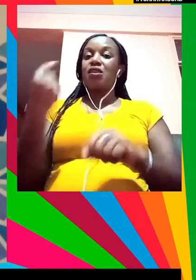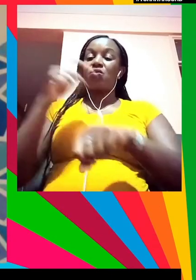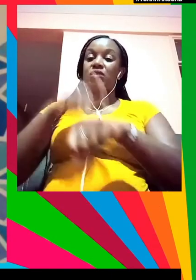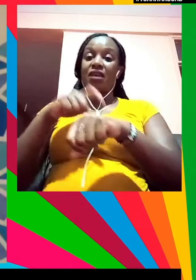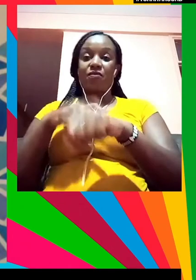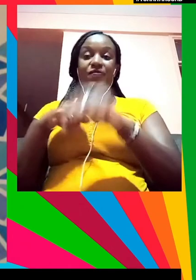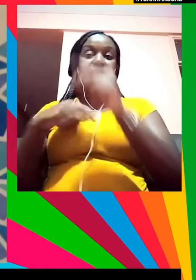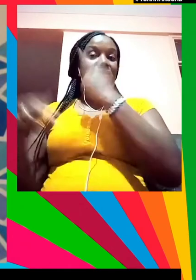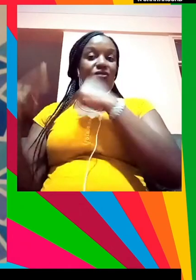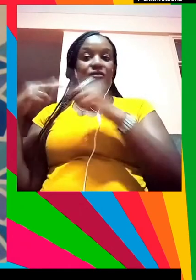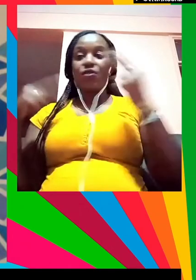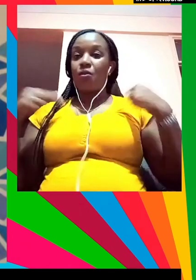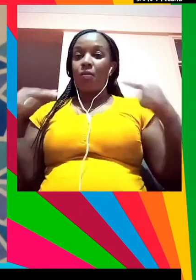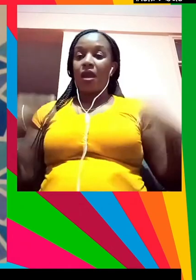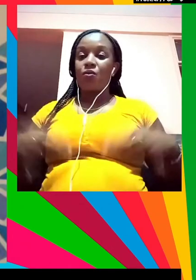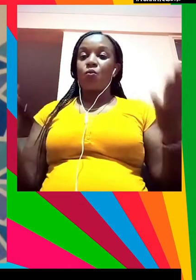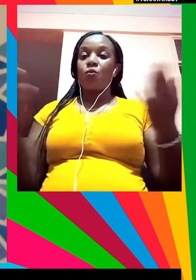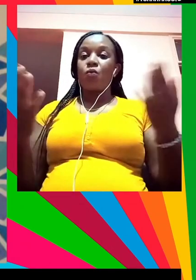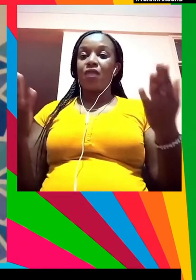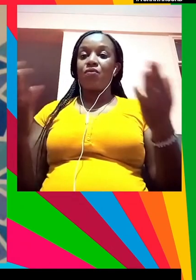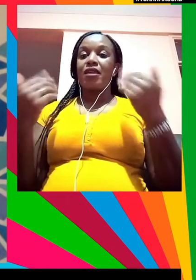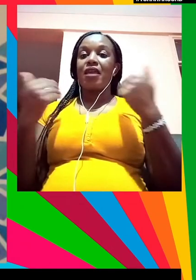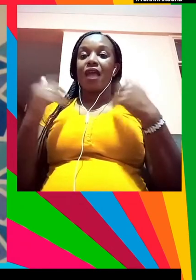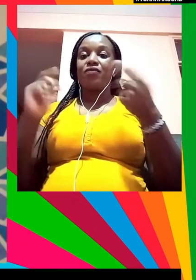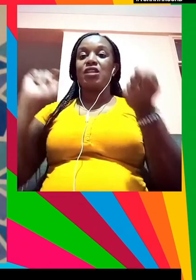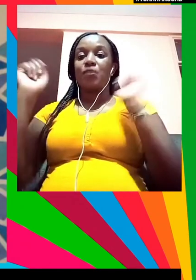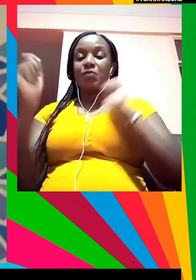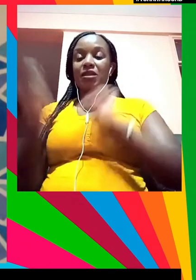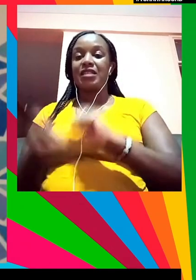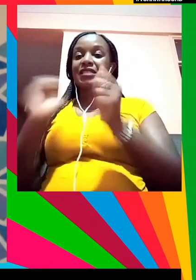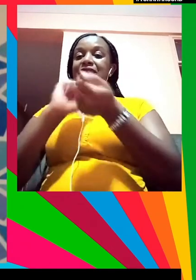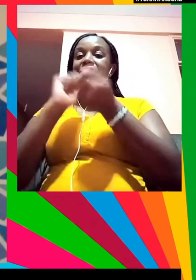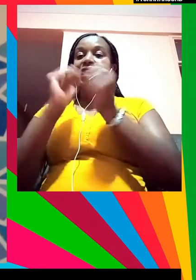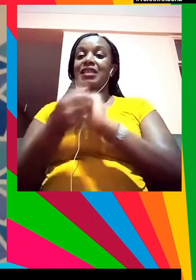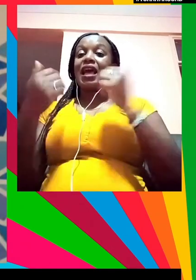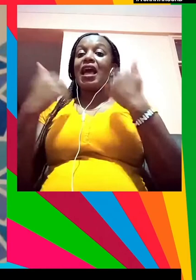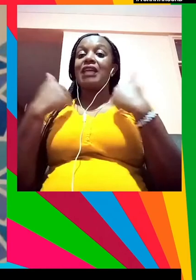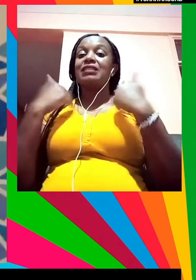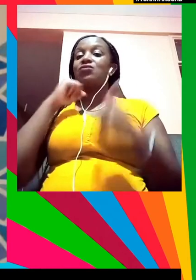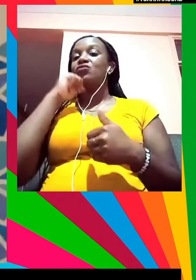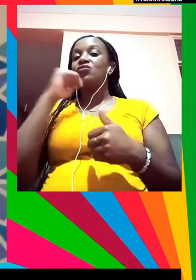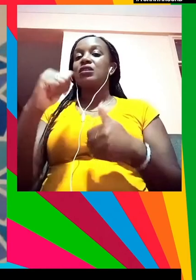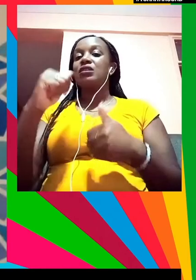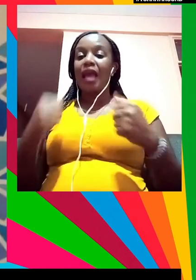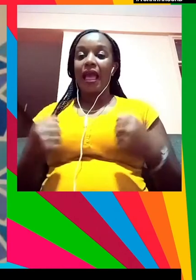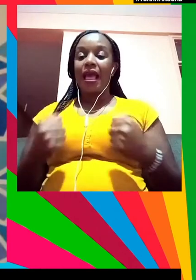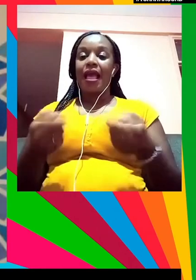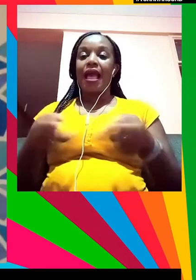donde el cambio transformador no haya ocurrido debido a la acción colectiva. Y creo que para que los gobiernos